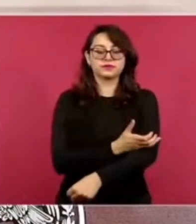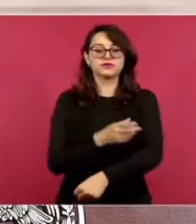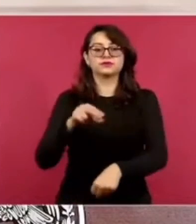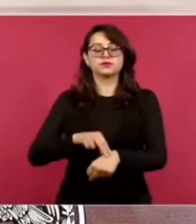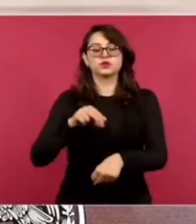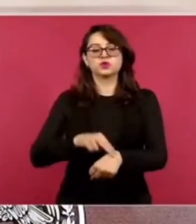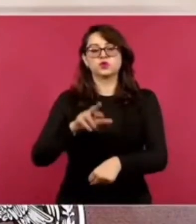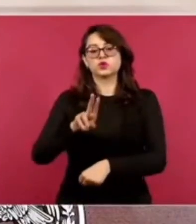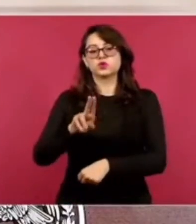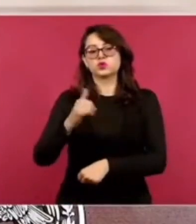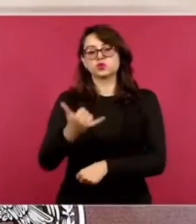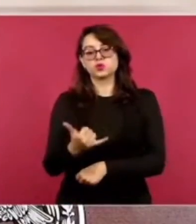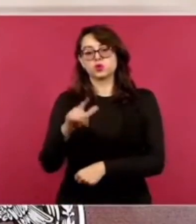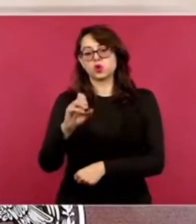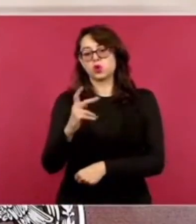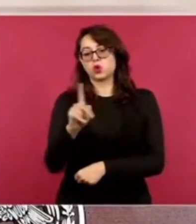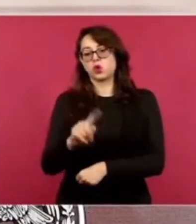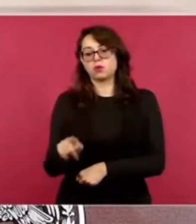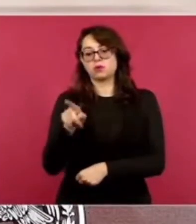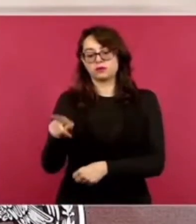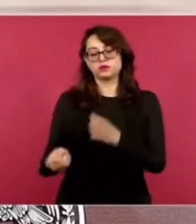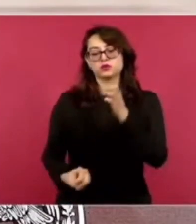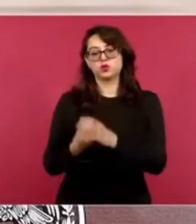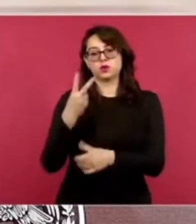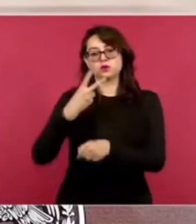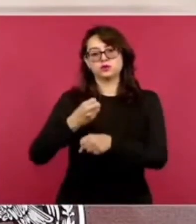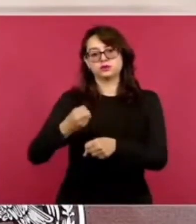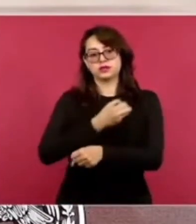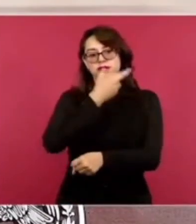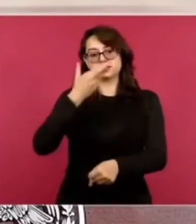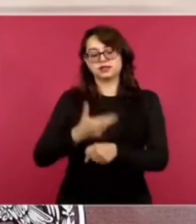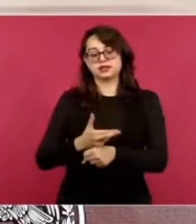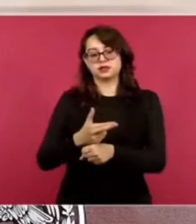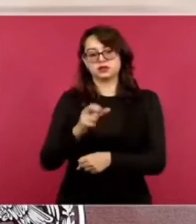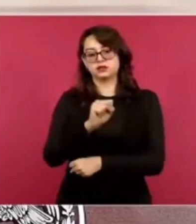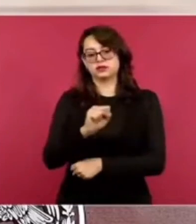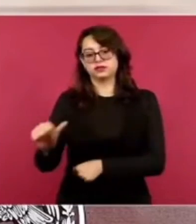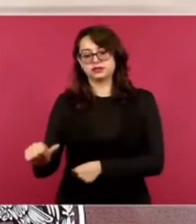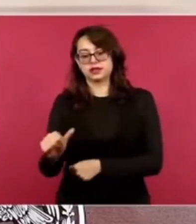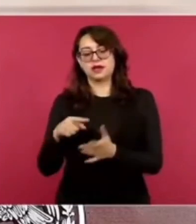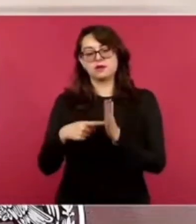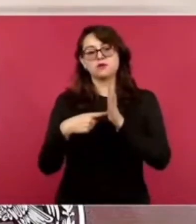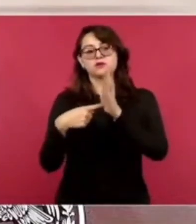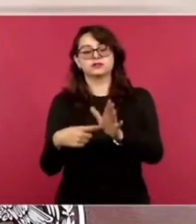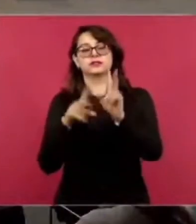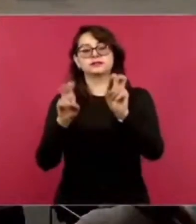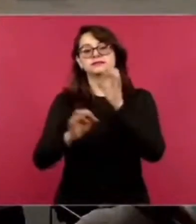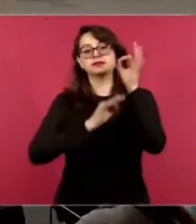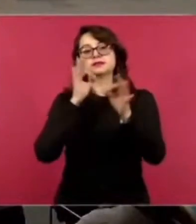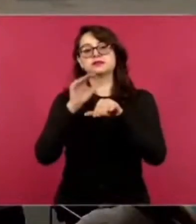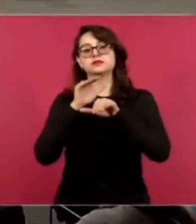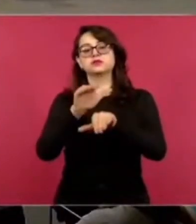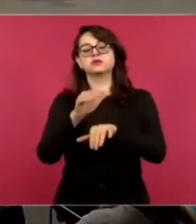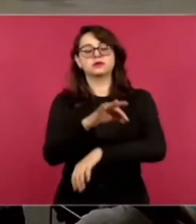Salud, quien les presentará la campaña de vacunación contra influenza estacional y COVID-19, como ya señaló